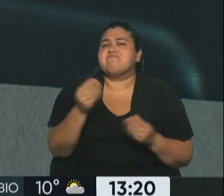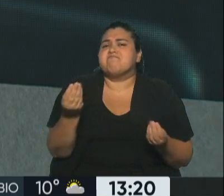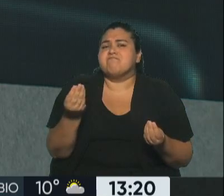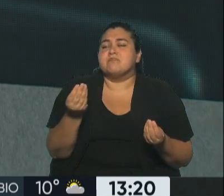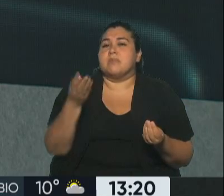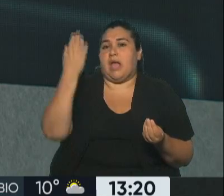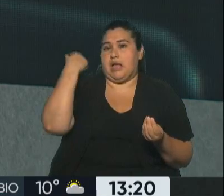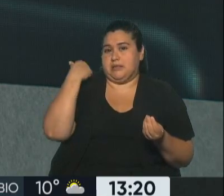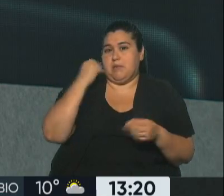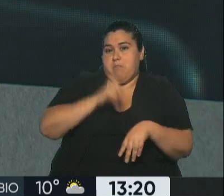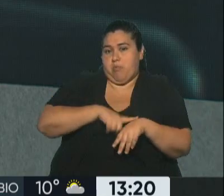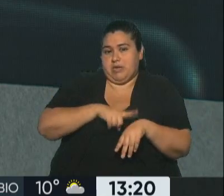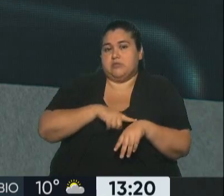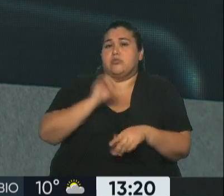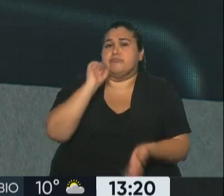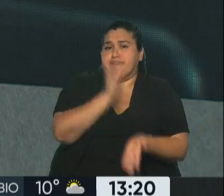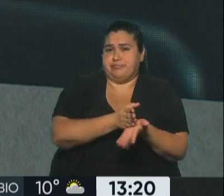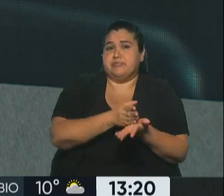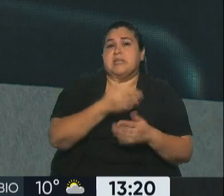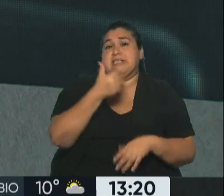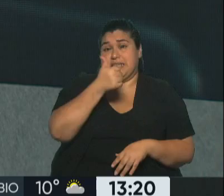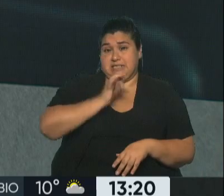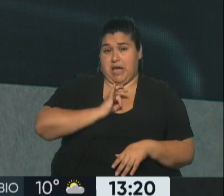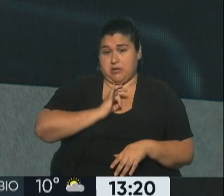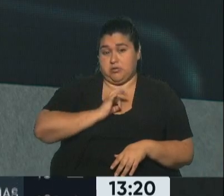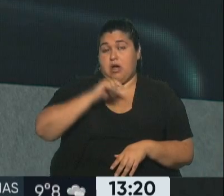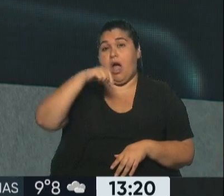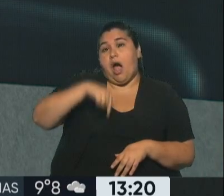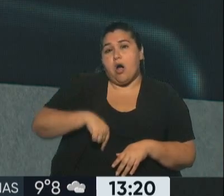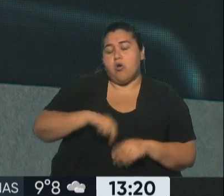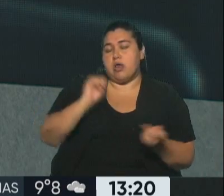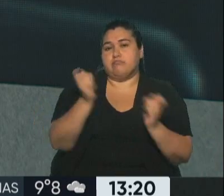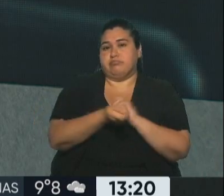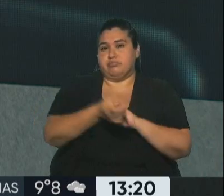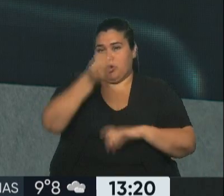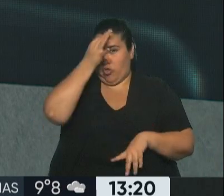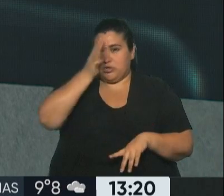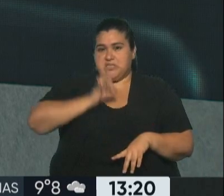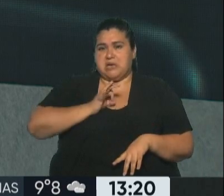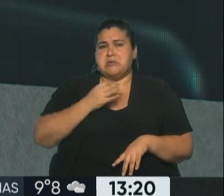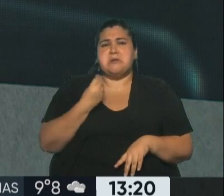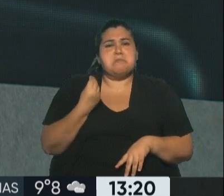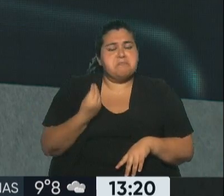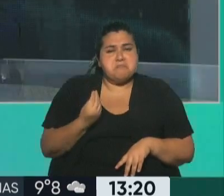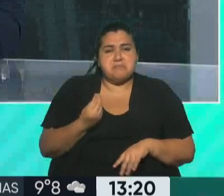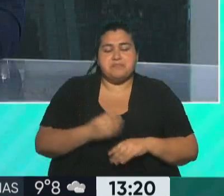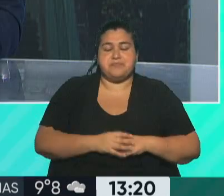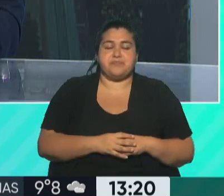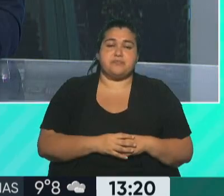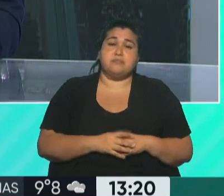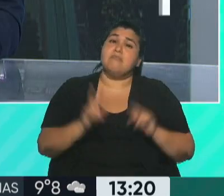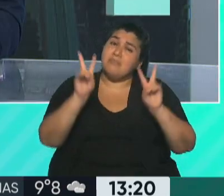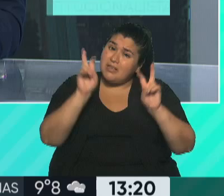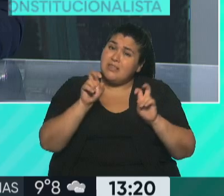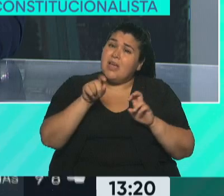un primer momento había sido condenada a 6 años. Y ahora llega esta audiencia con este nuevo pedido. ¿Qué significa esto? Pasa que cuando el tribunal